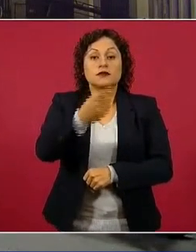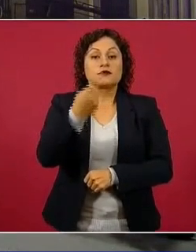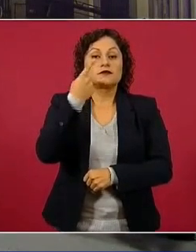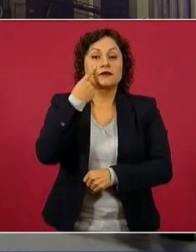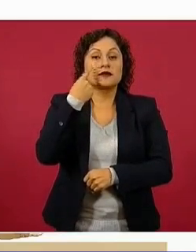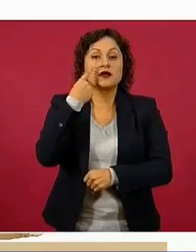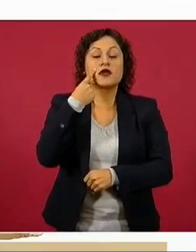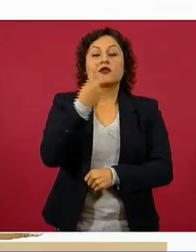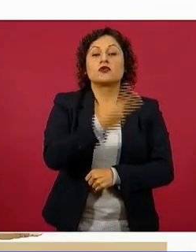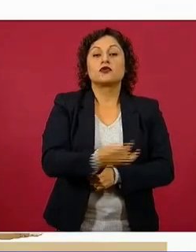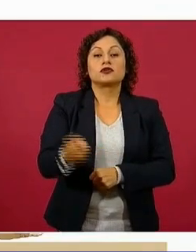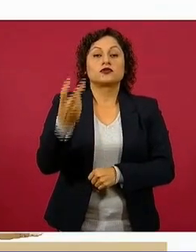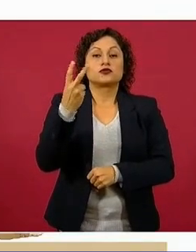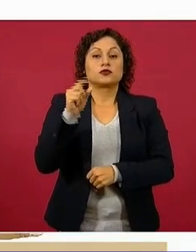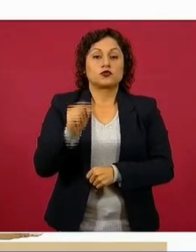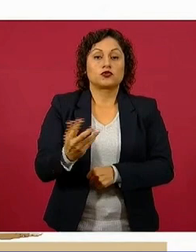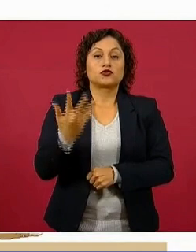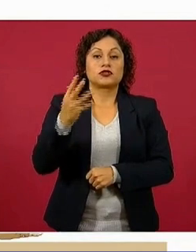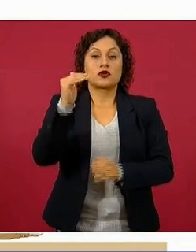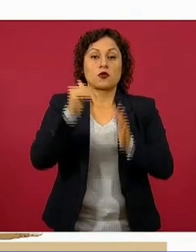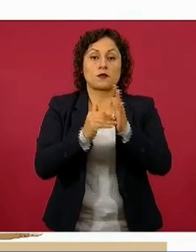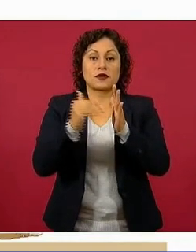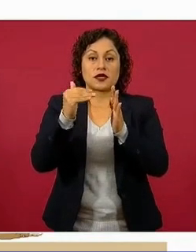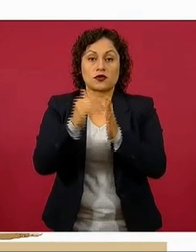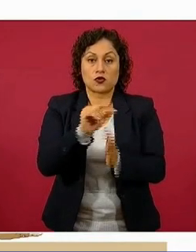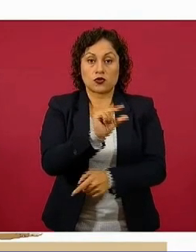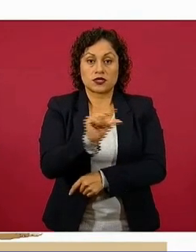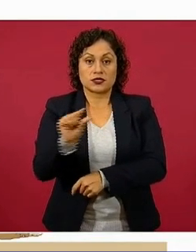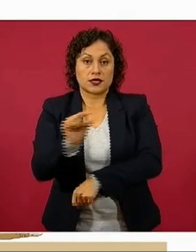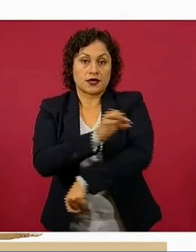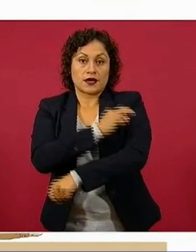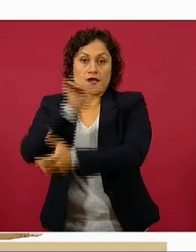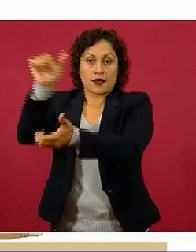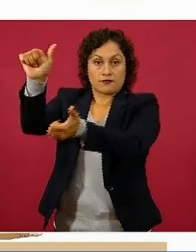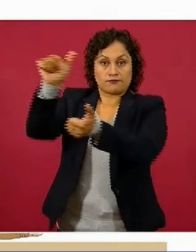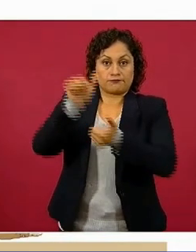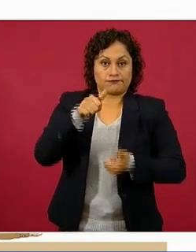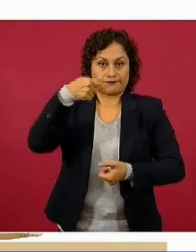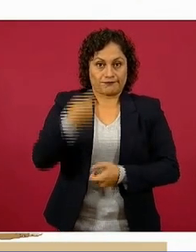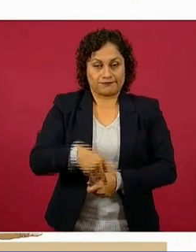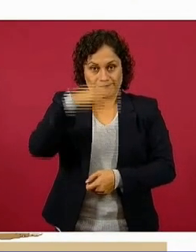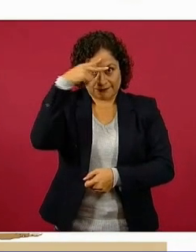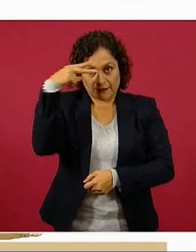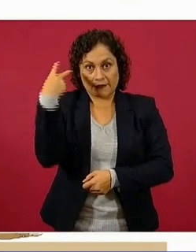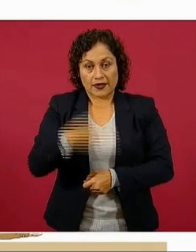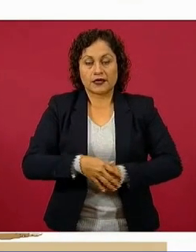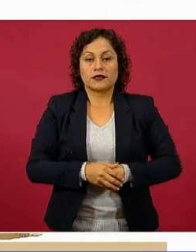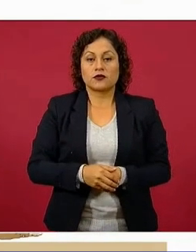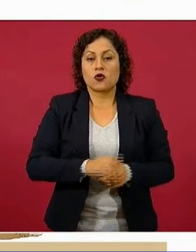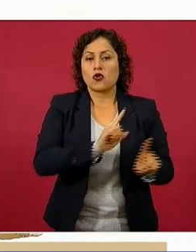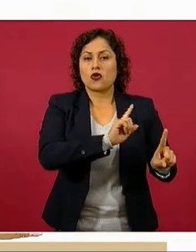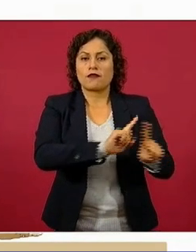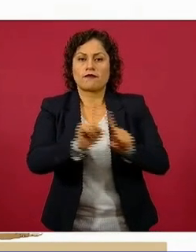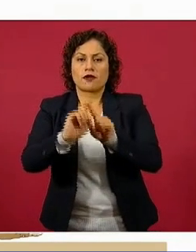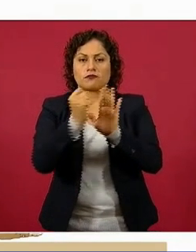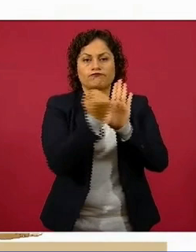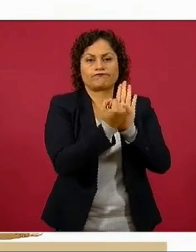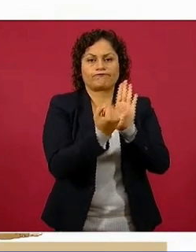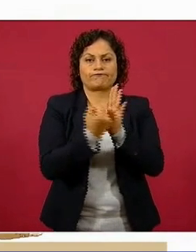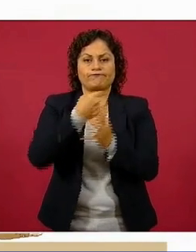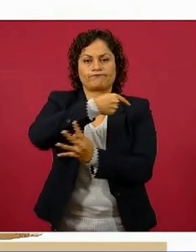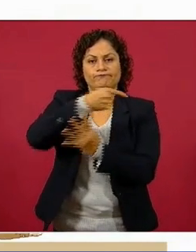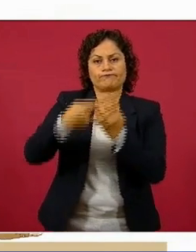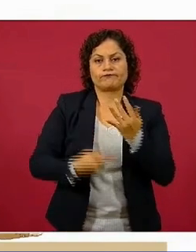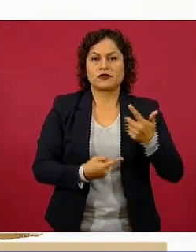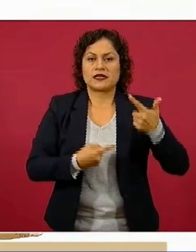.5 millones de dosis recibidas en el país de estas diferentes clases, siete clases de vacunas y